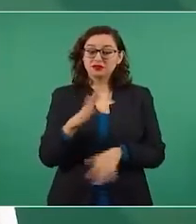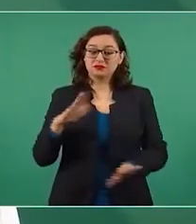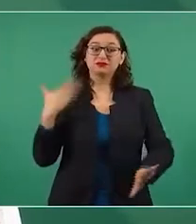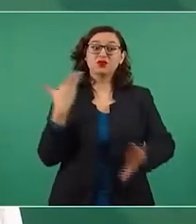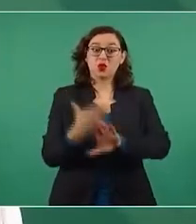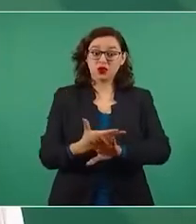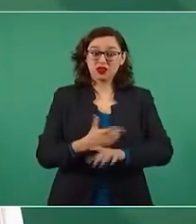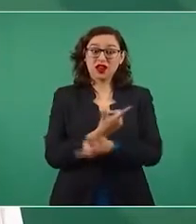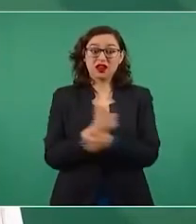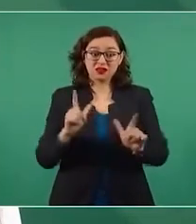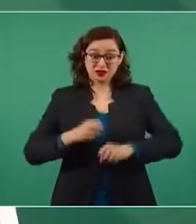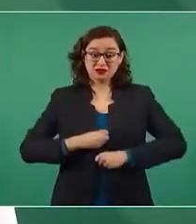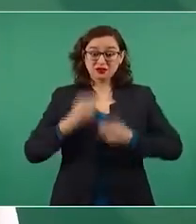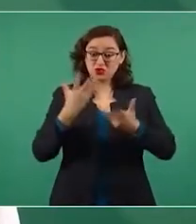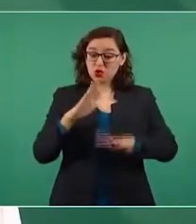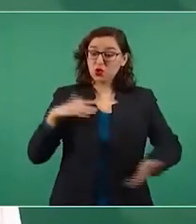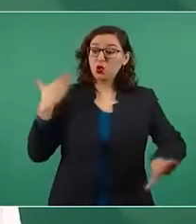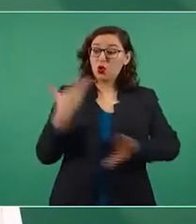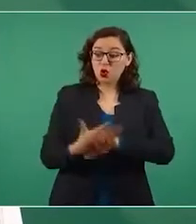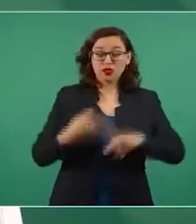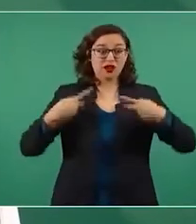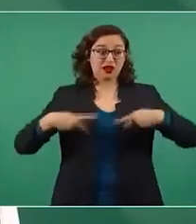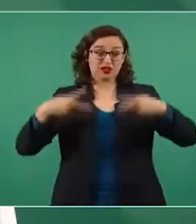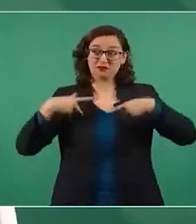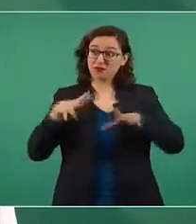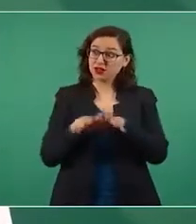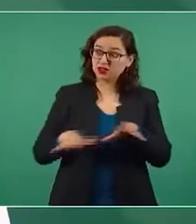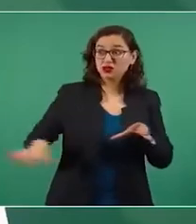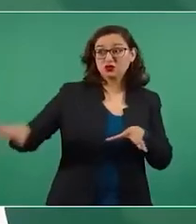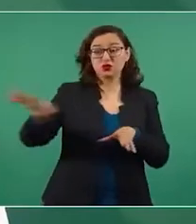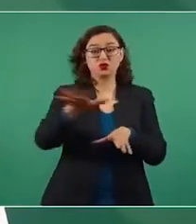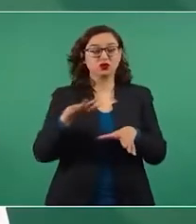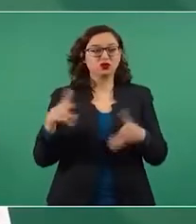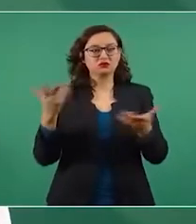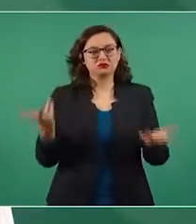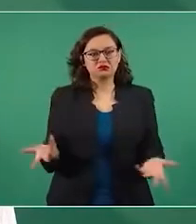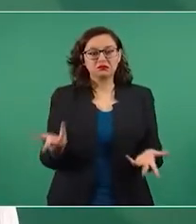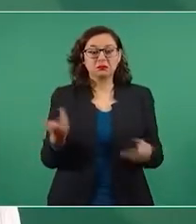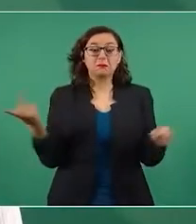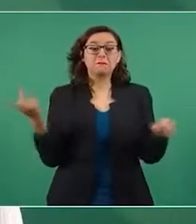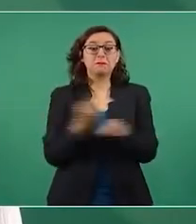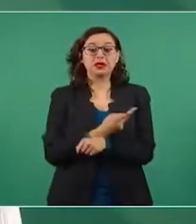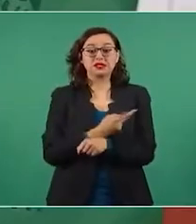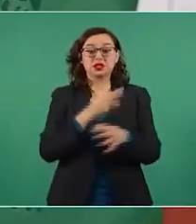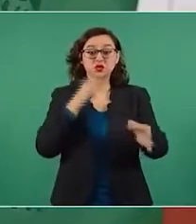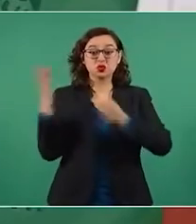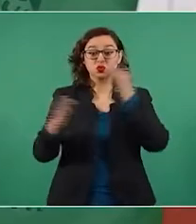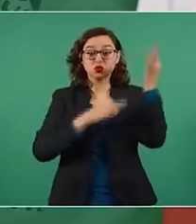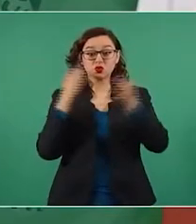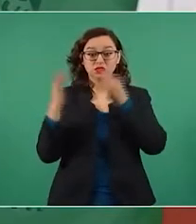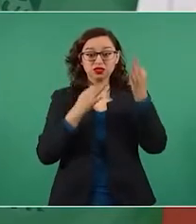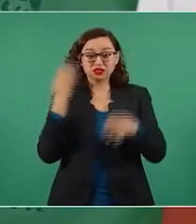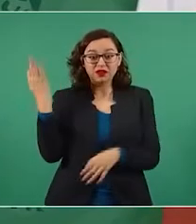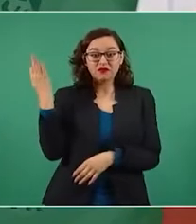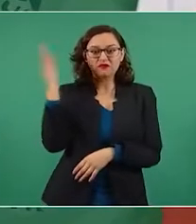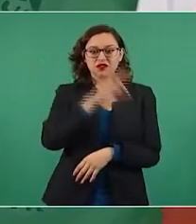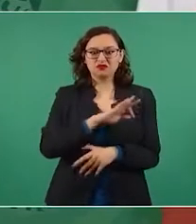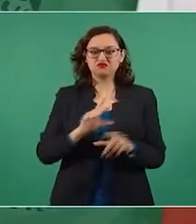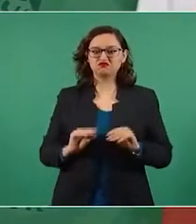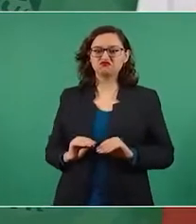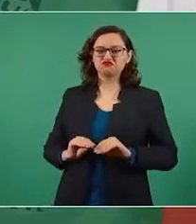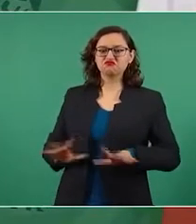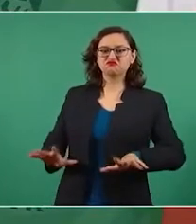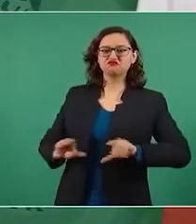sobre todo obstaculiza que el pueblo decida, pues la consecuencia de las noticias falsas es que unos cuantos tengan el poder de